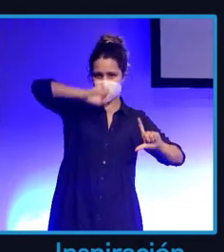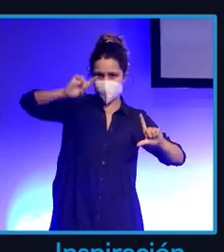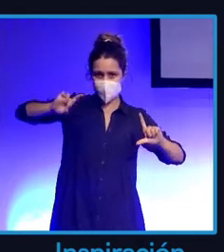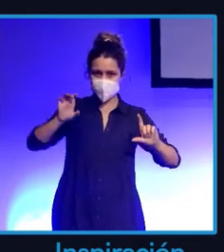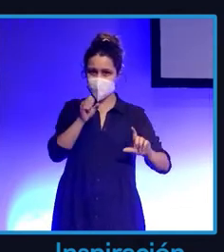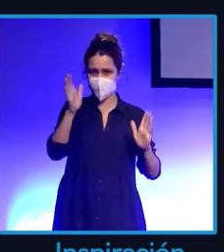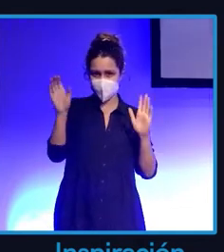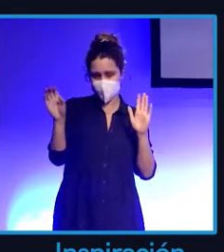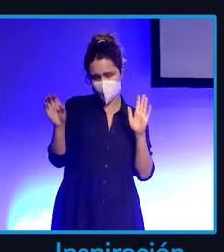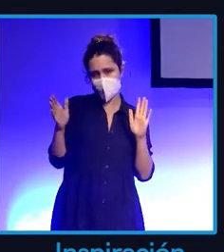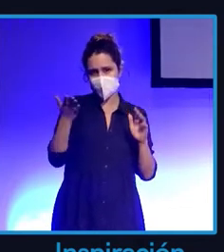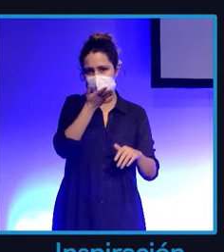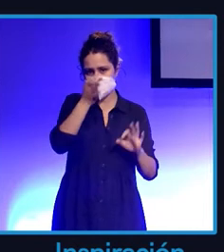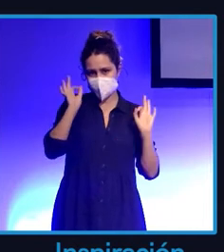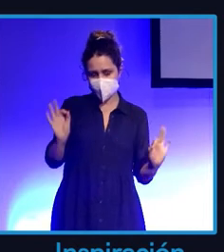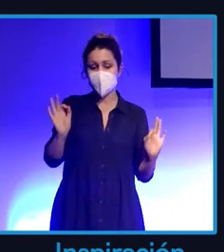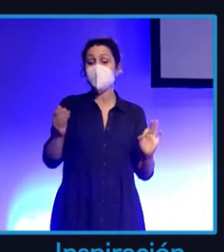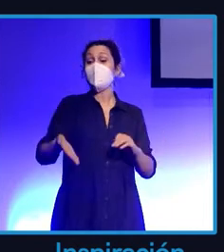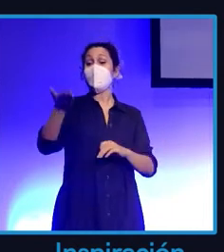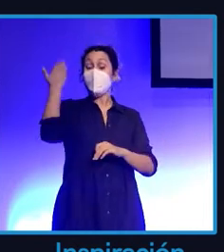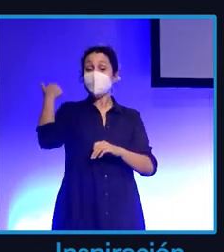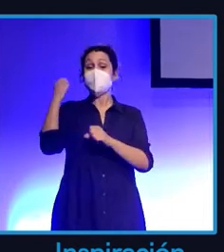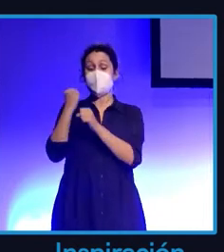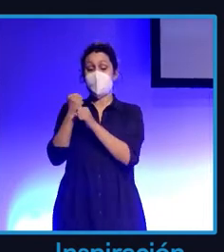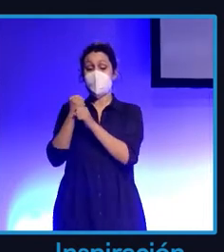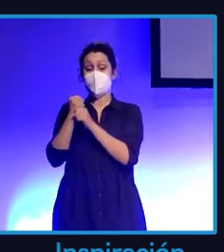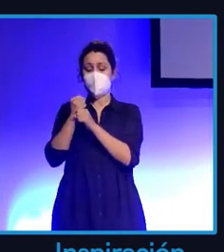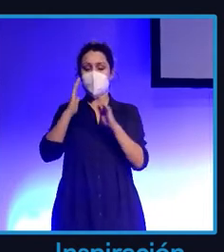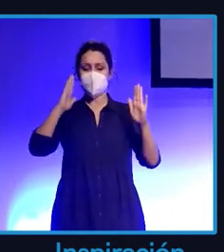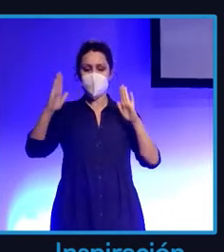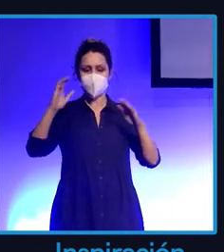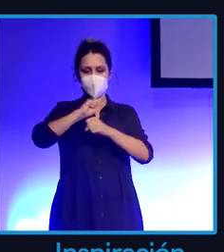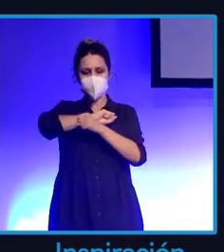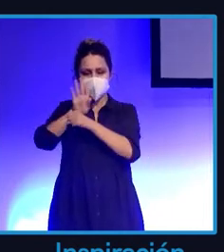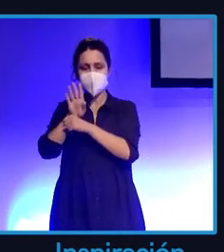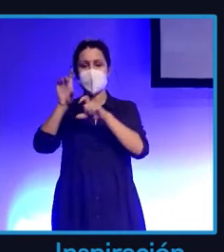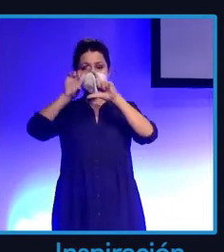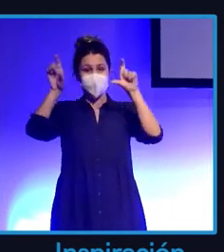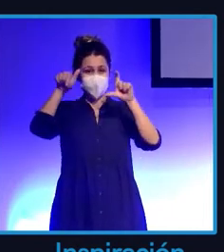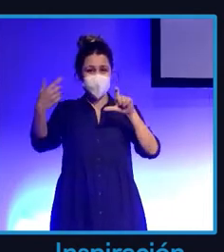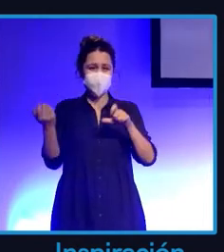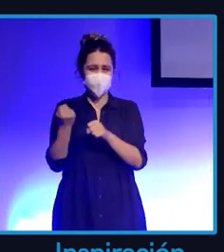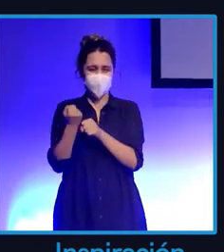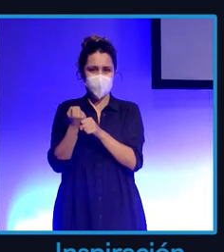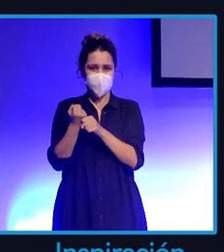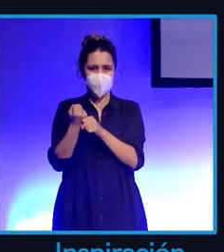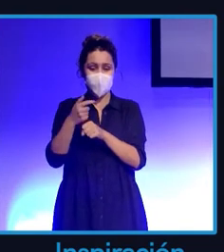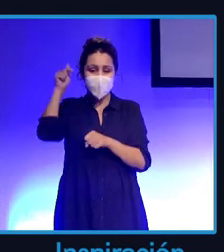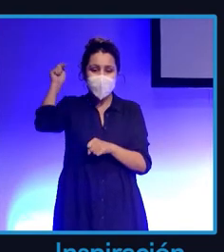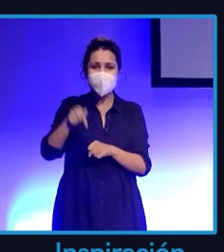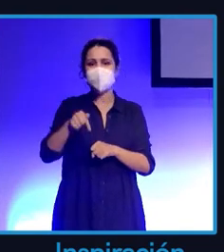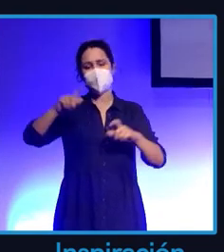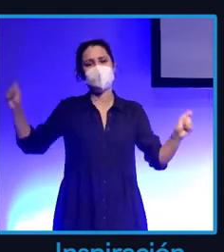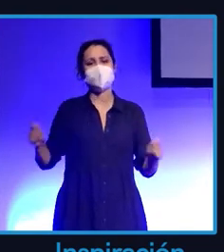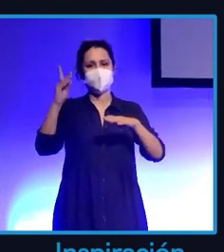y indudablemente cuando estaba en la pandemia estaban Inditex y sufrimos un boom en el marketing digital y